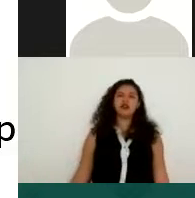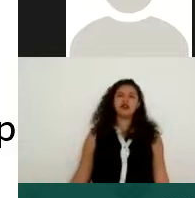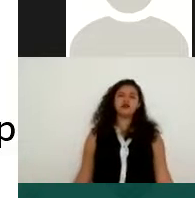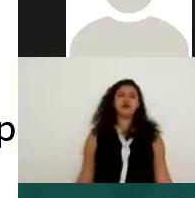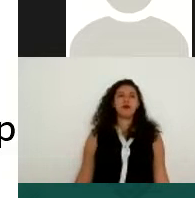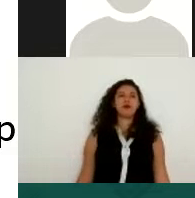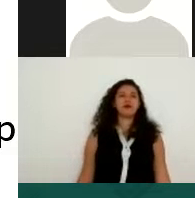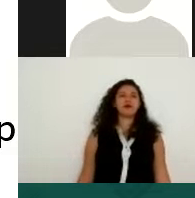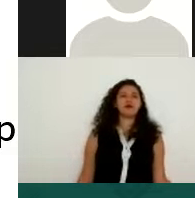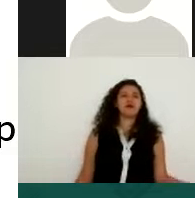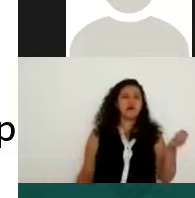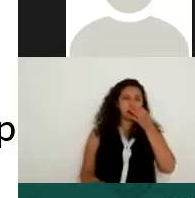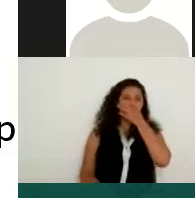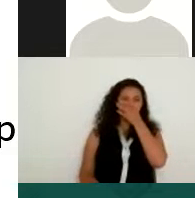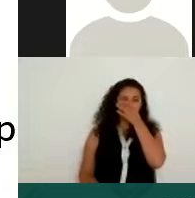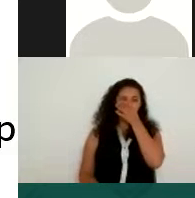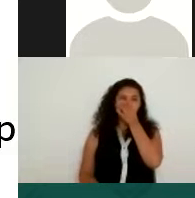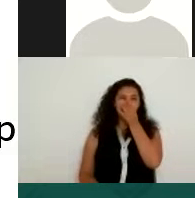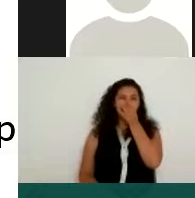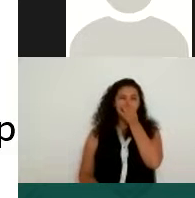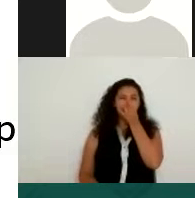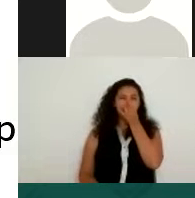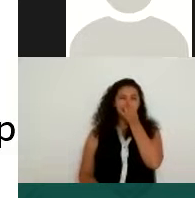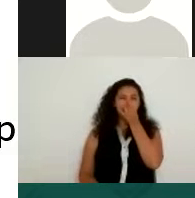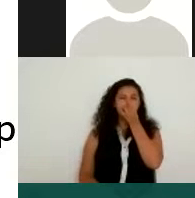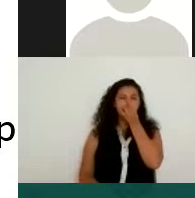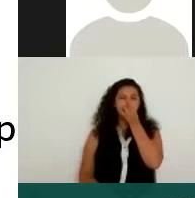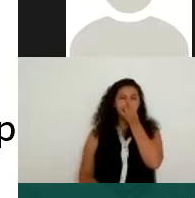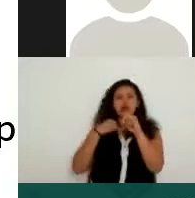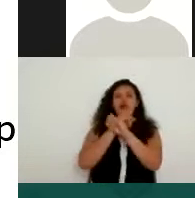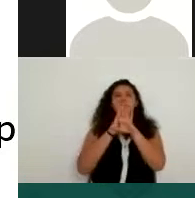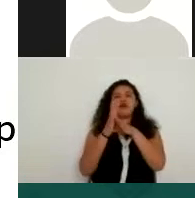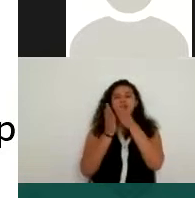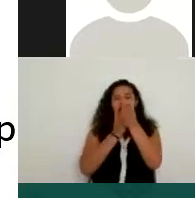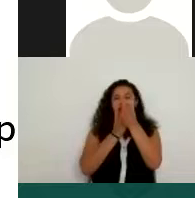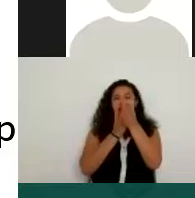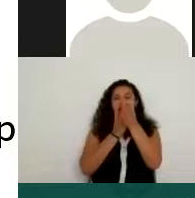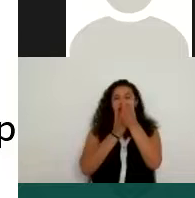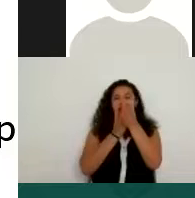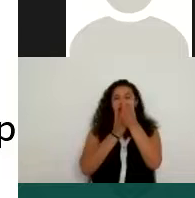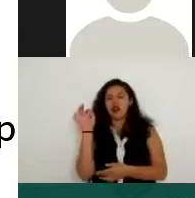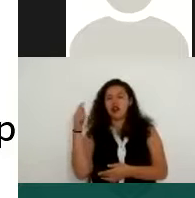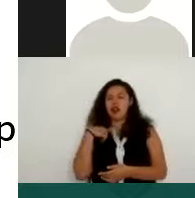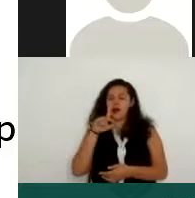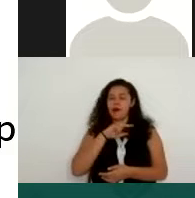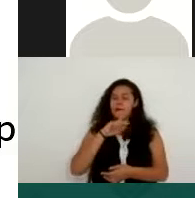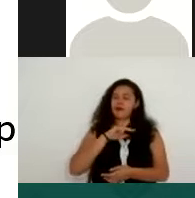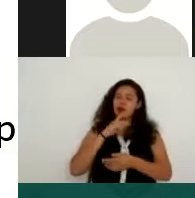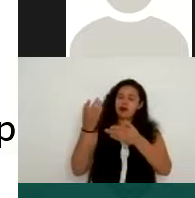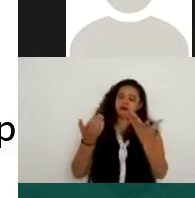de que yo pueda tener acceso a esa información es de que, ya sea que me los entreguen a mí, precisamente por este